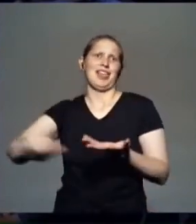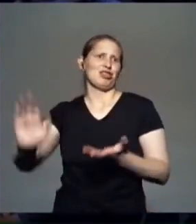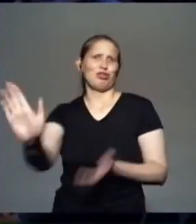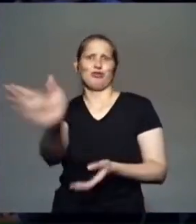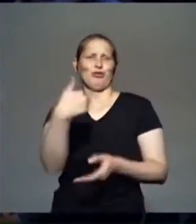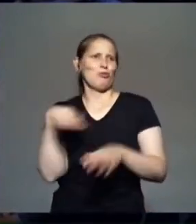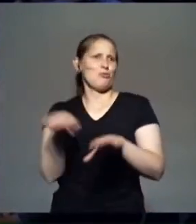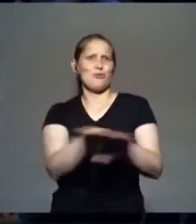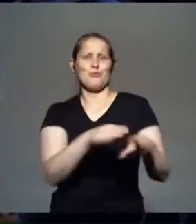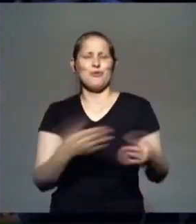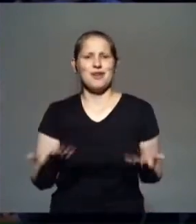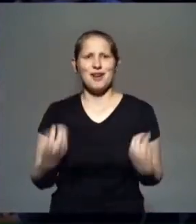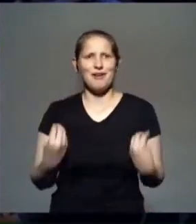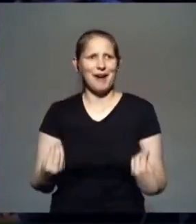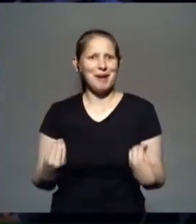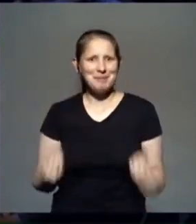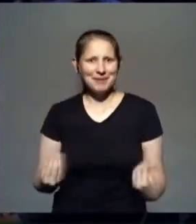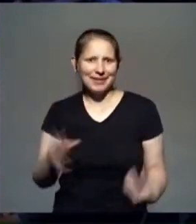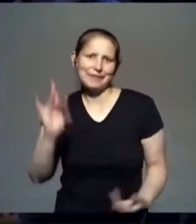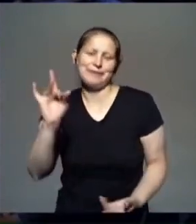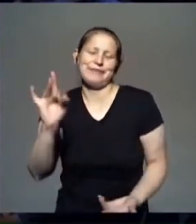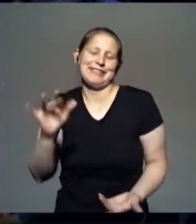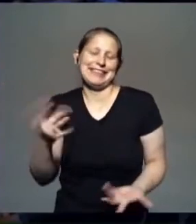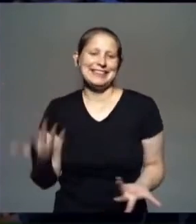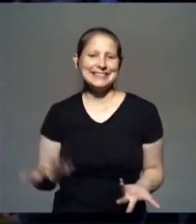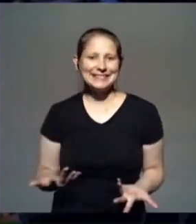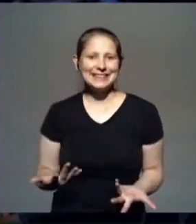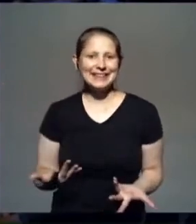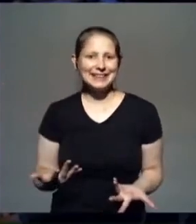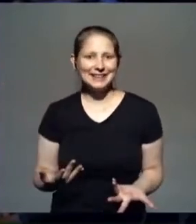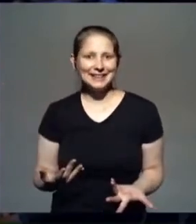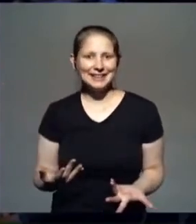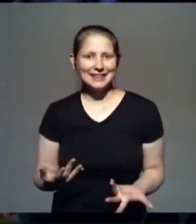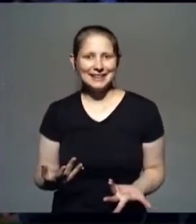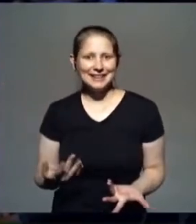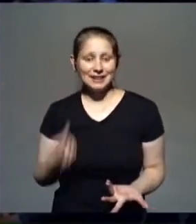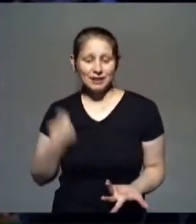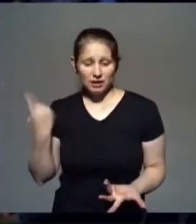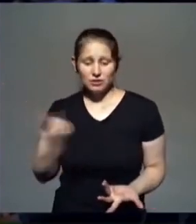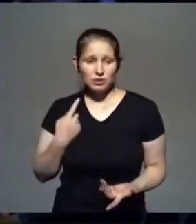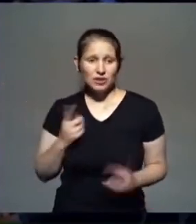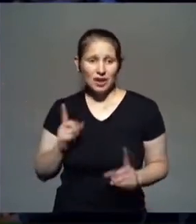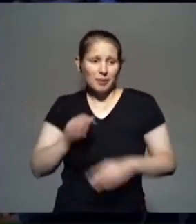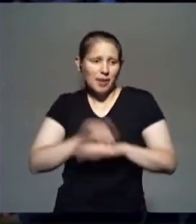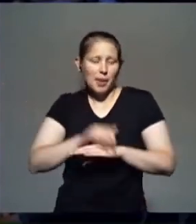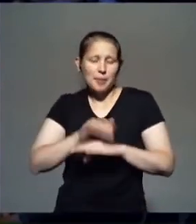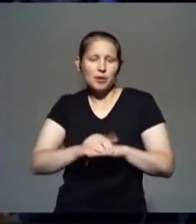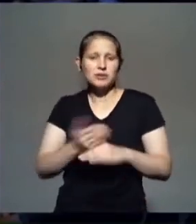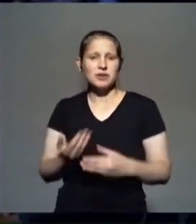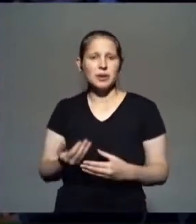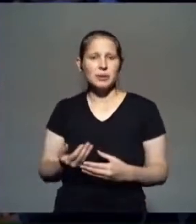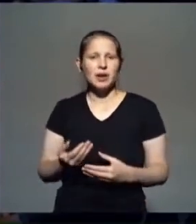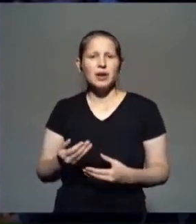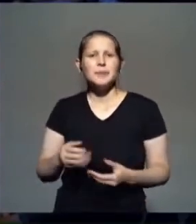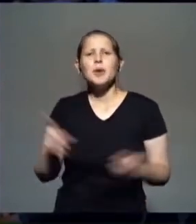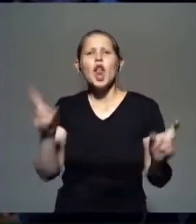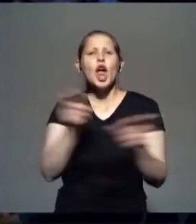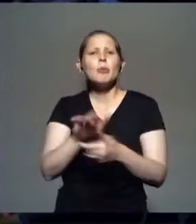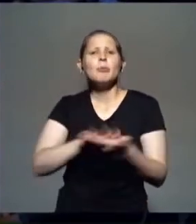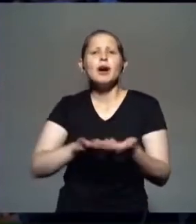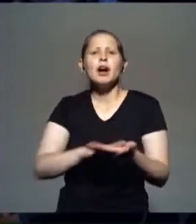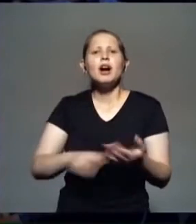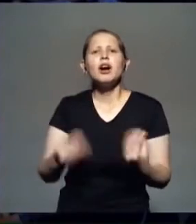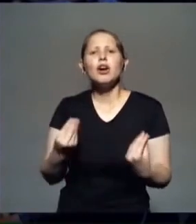Claro, ¿cómo nos va a costar? Todos tenemos nuestra parte. ¿Cómo se solucionan los problemas? Cuando yo no